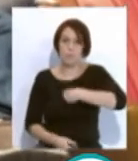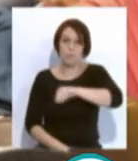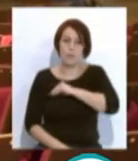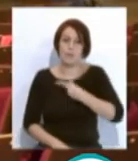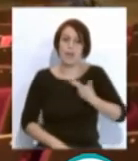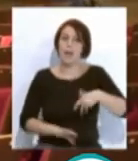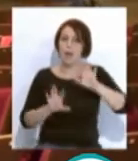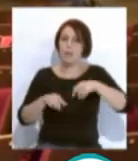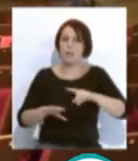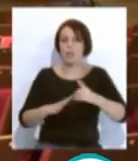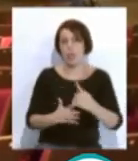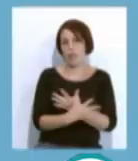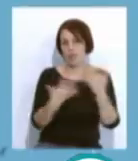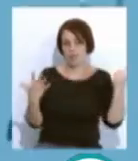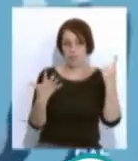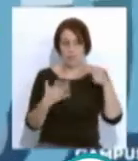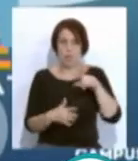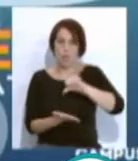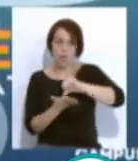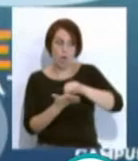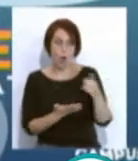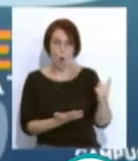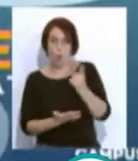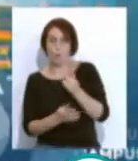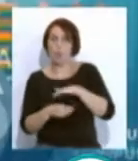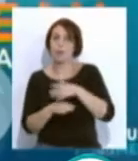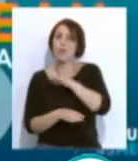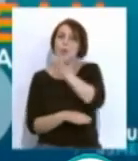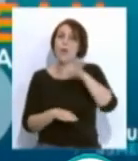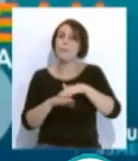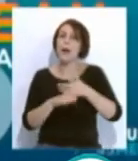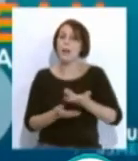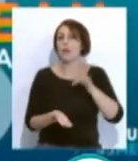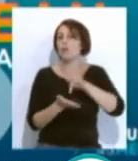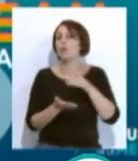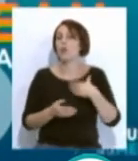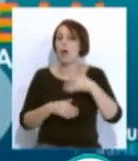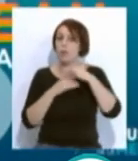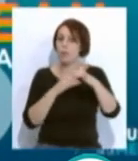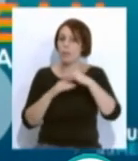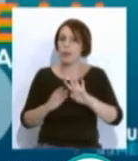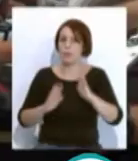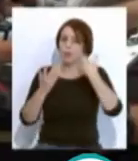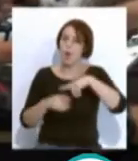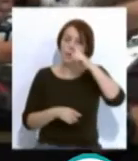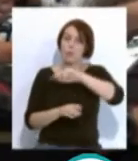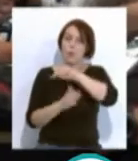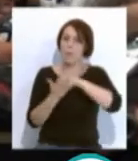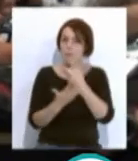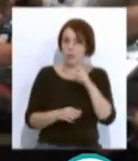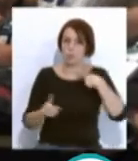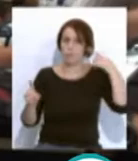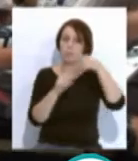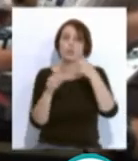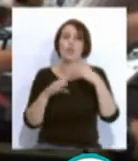sido una de las 16 ciudades europeas elegidas para celebrar el Ocean Hackathon 2020. Un reto científico